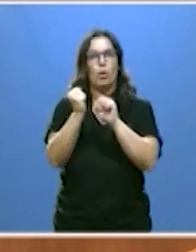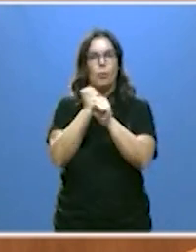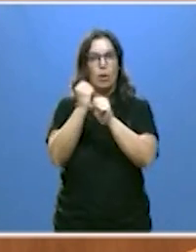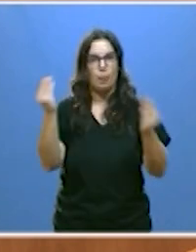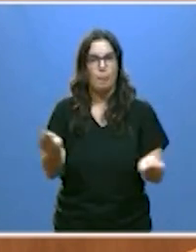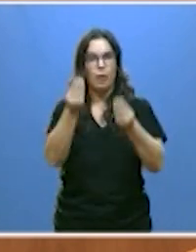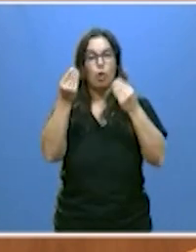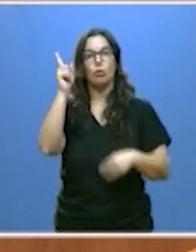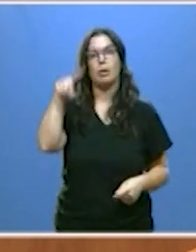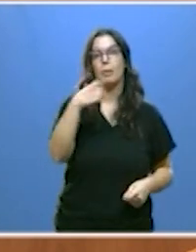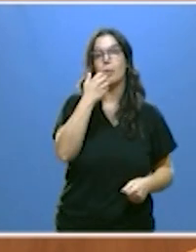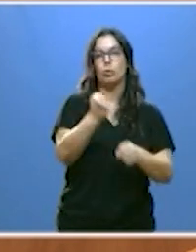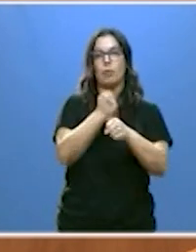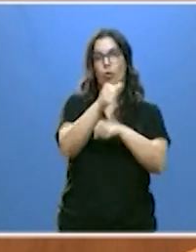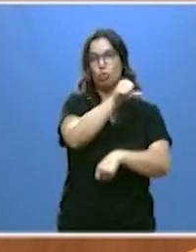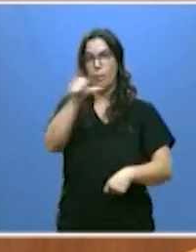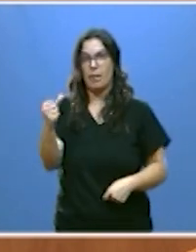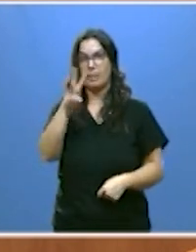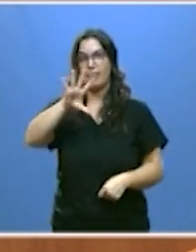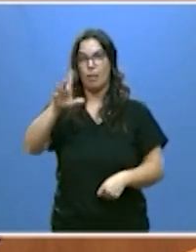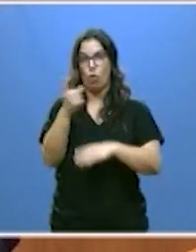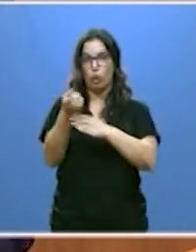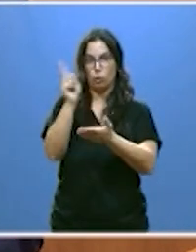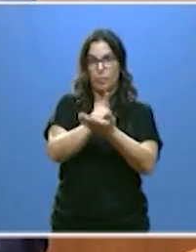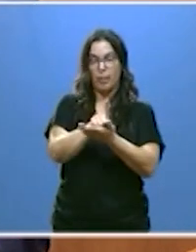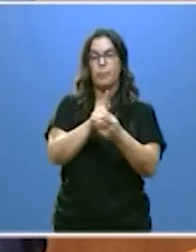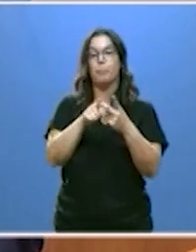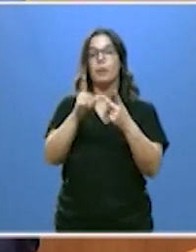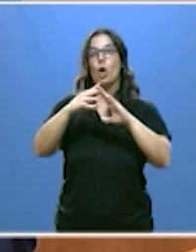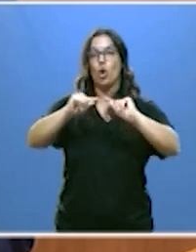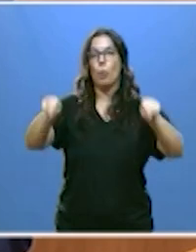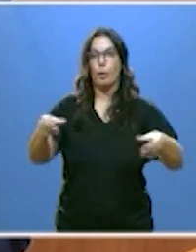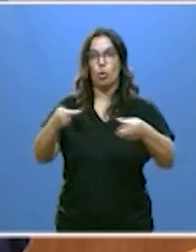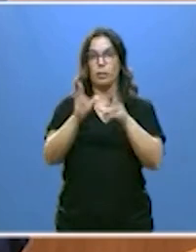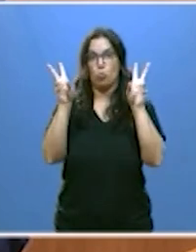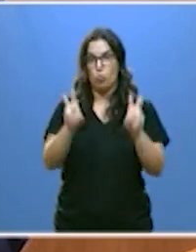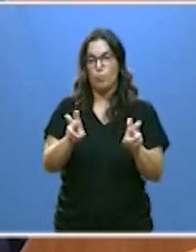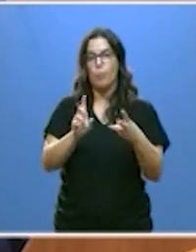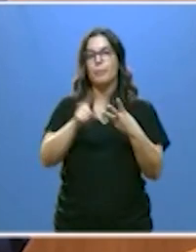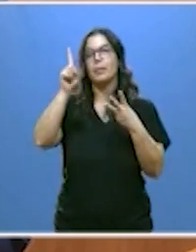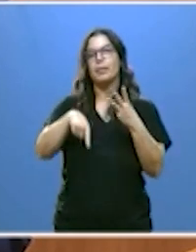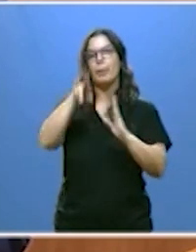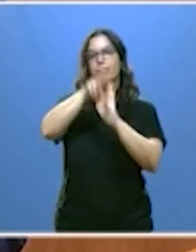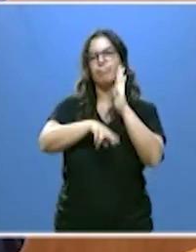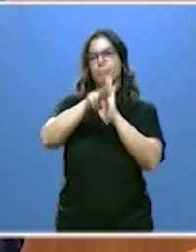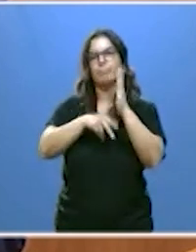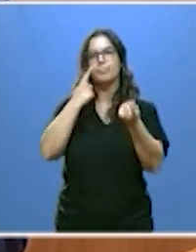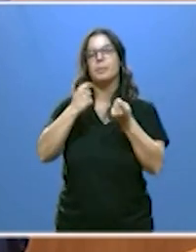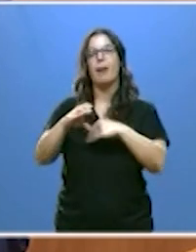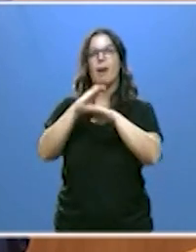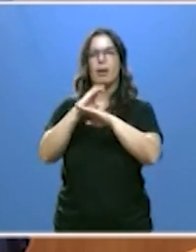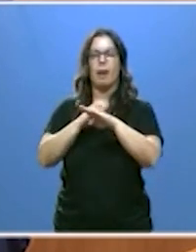recuperando la semana de 35 horas con un nuevo convenio colectivo y con la regulación de la carrera